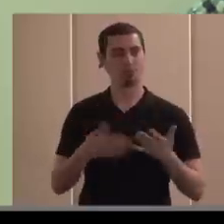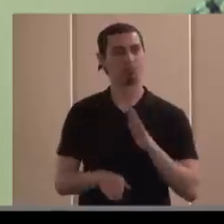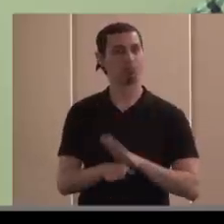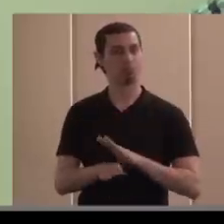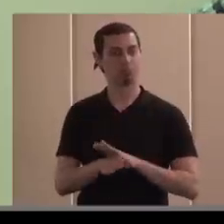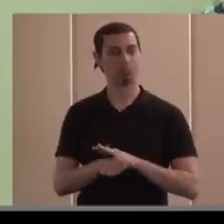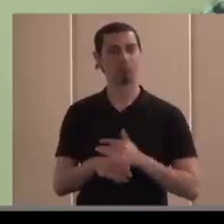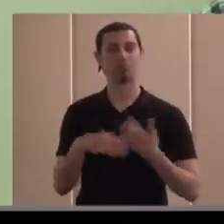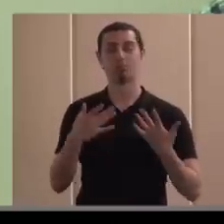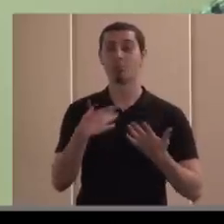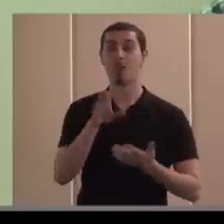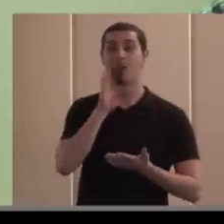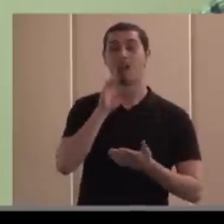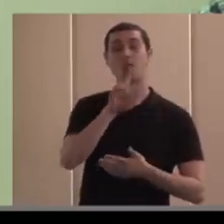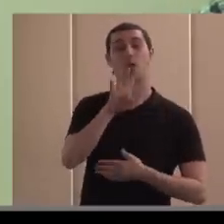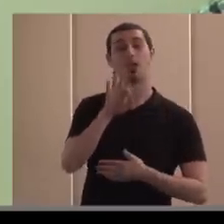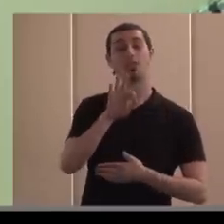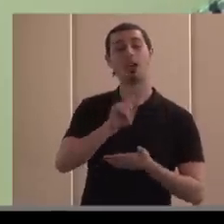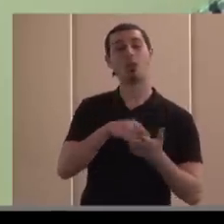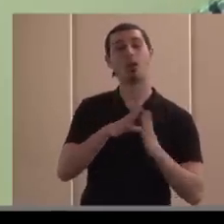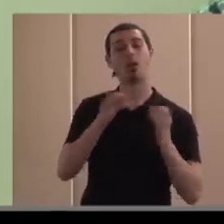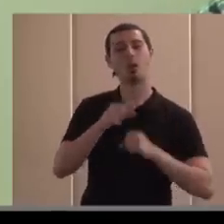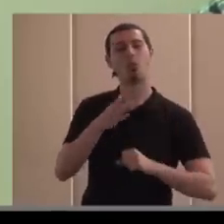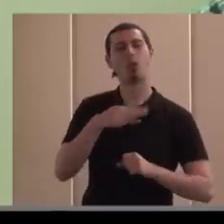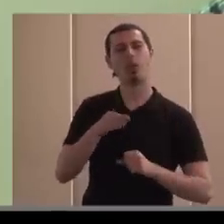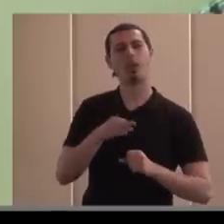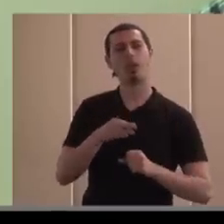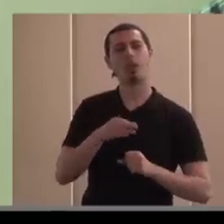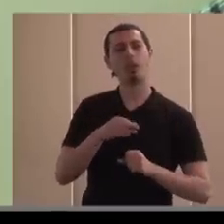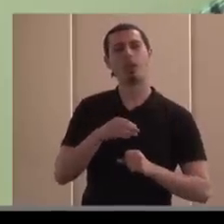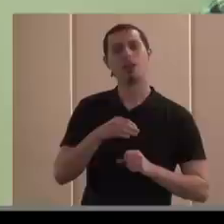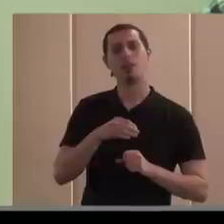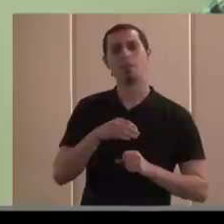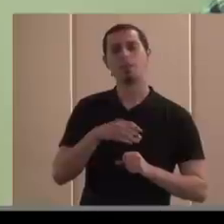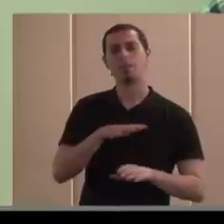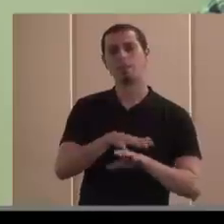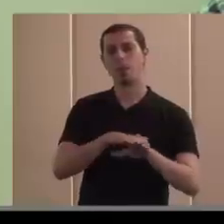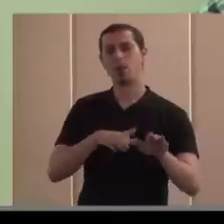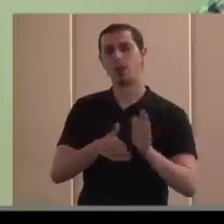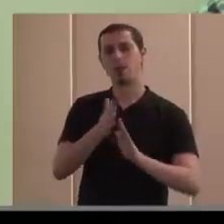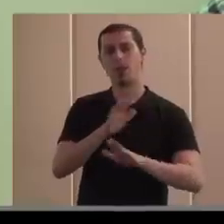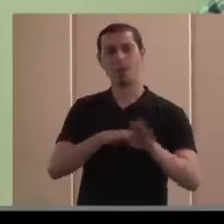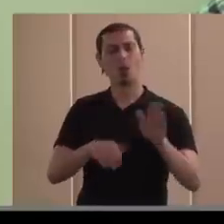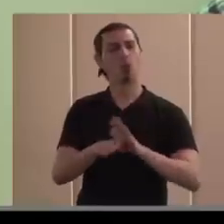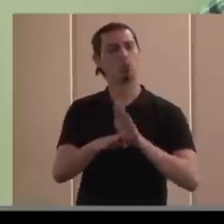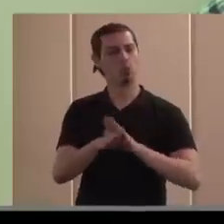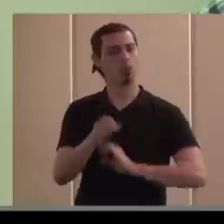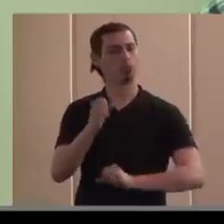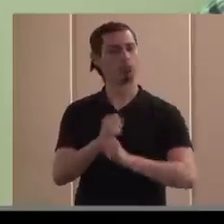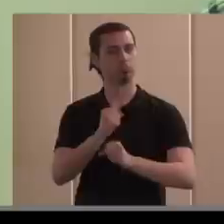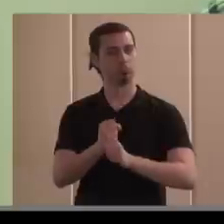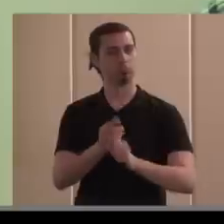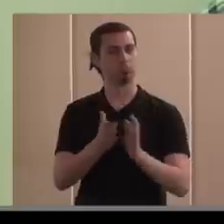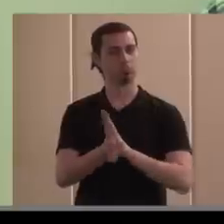estos pues bueno seguramente pues haya un porcentaje bastante alto pues que están realmente activos con lo cual quiere decir que